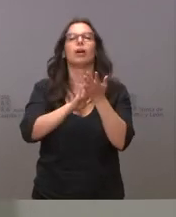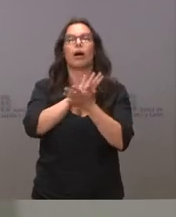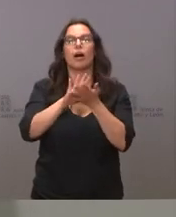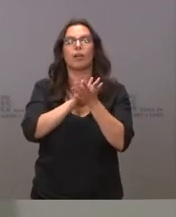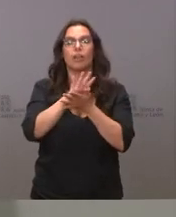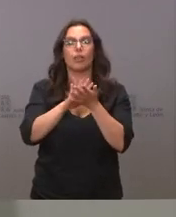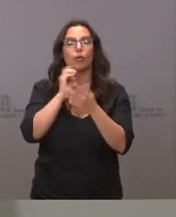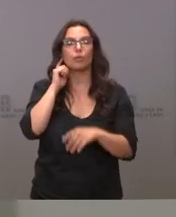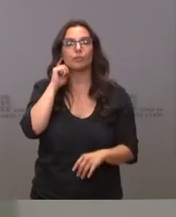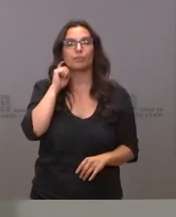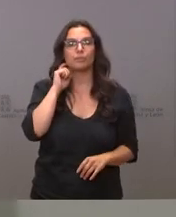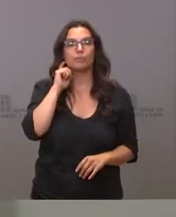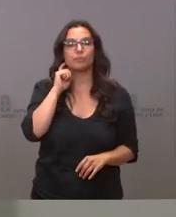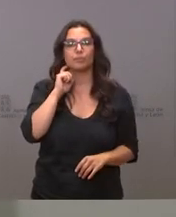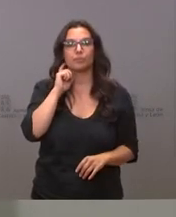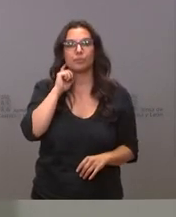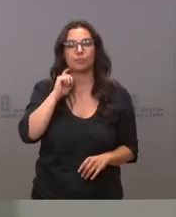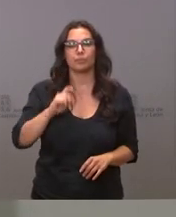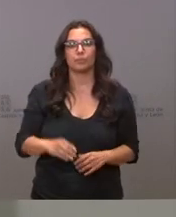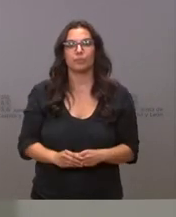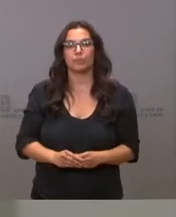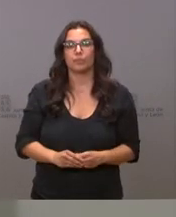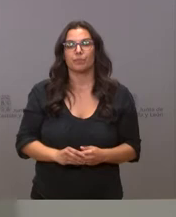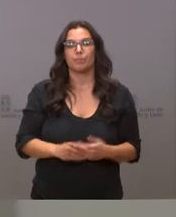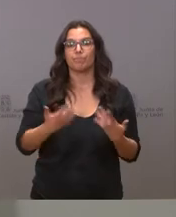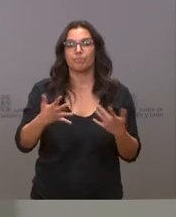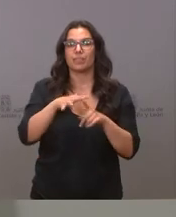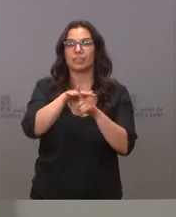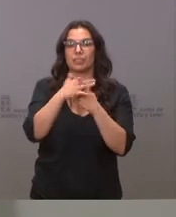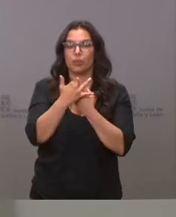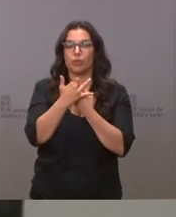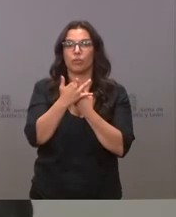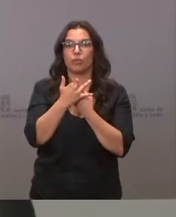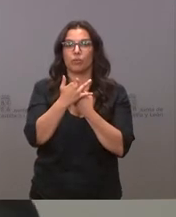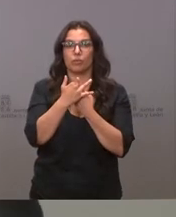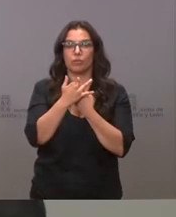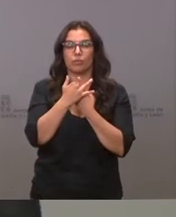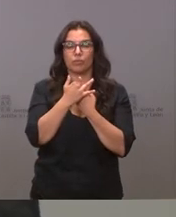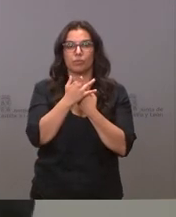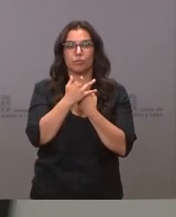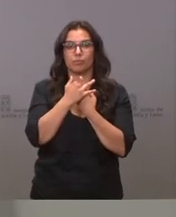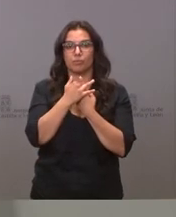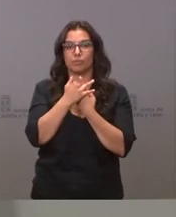del Consejo, la situación del